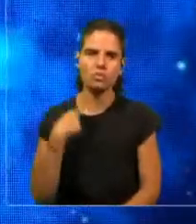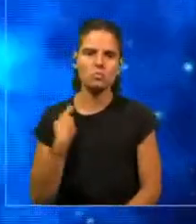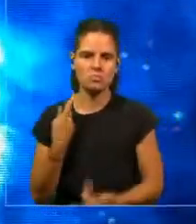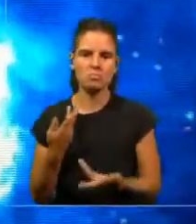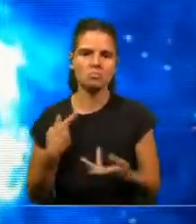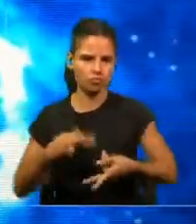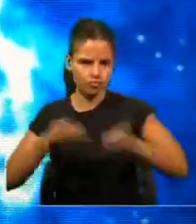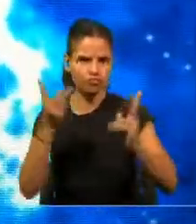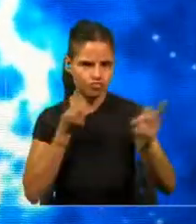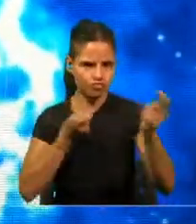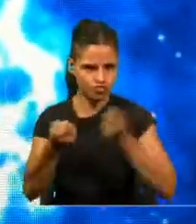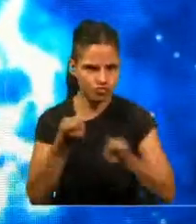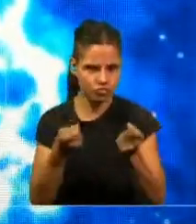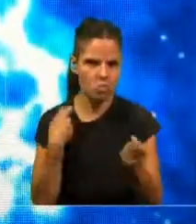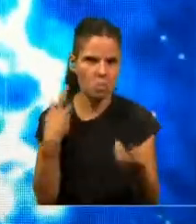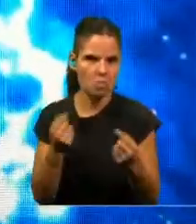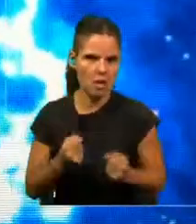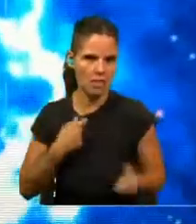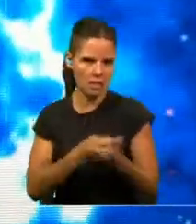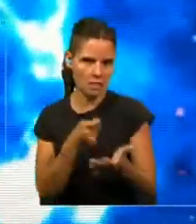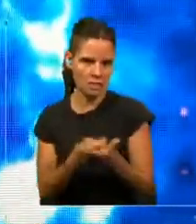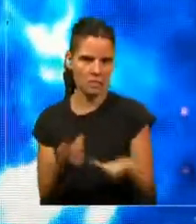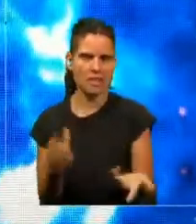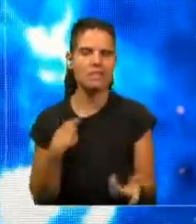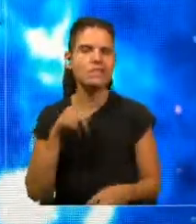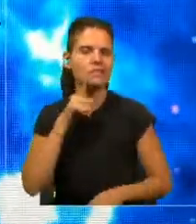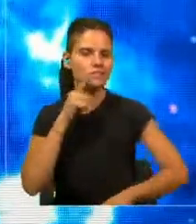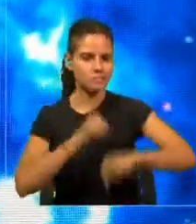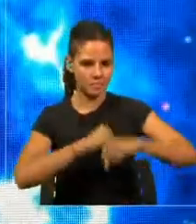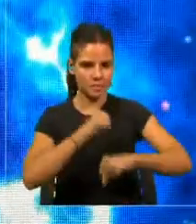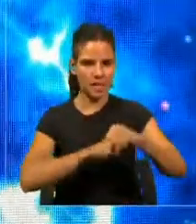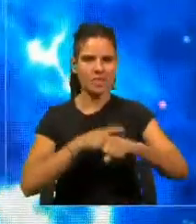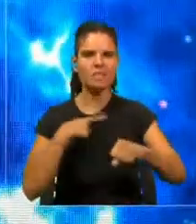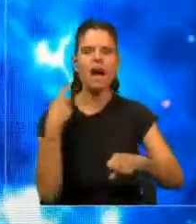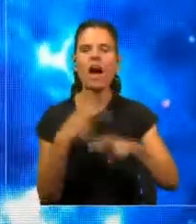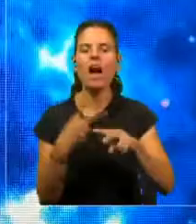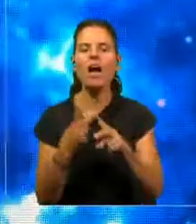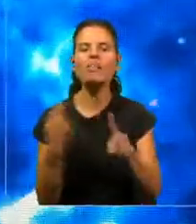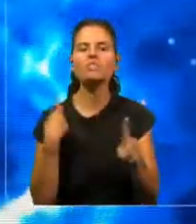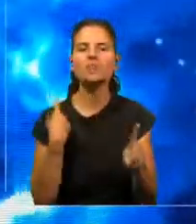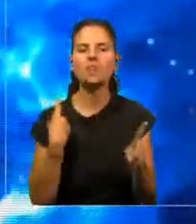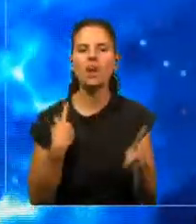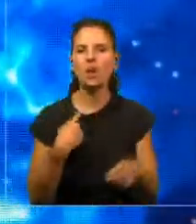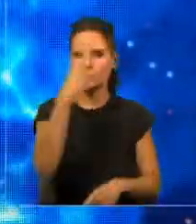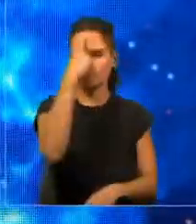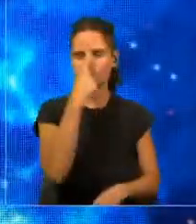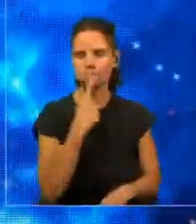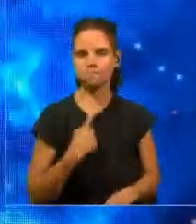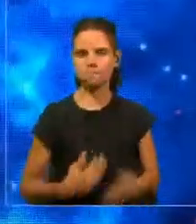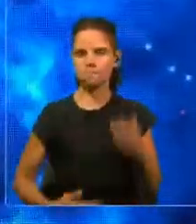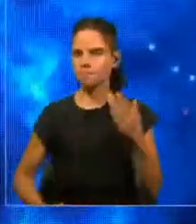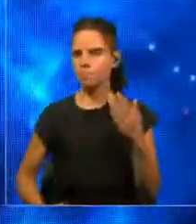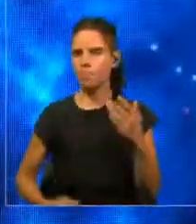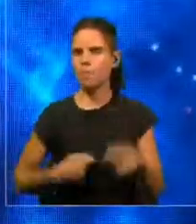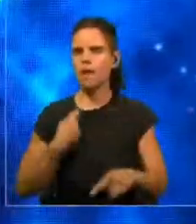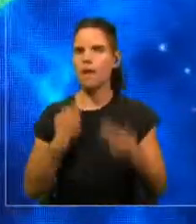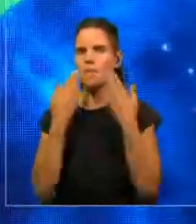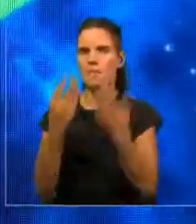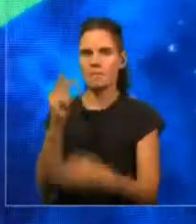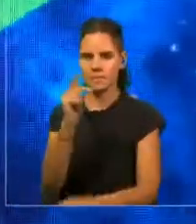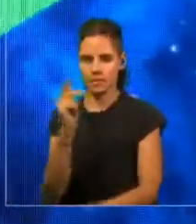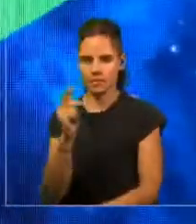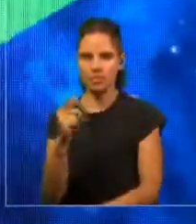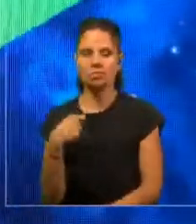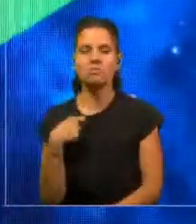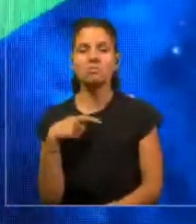hoy día. Y la hace una empresa que hace muñecas para sexo. Yo la